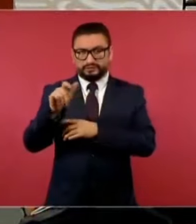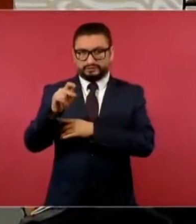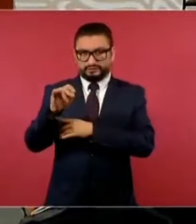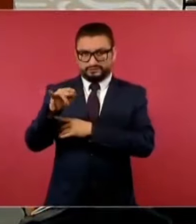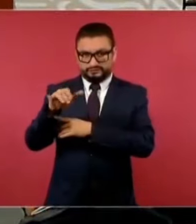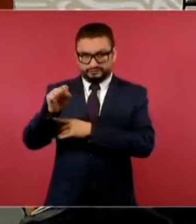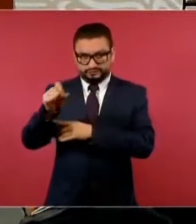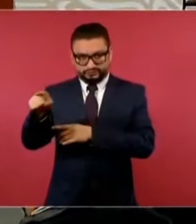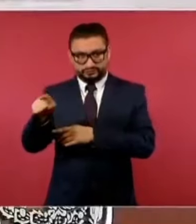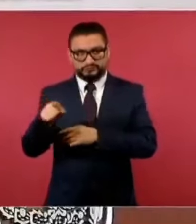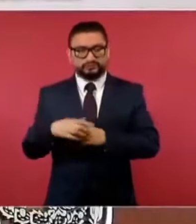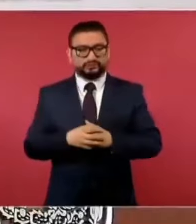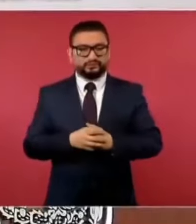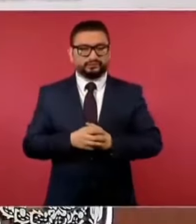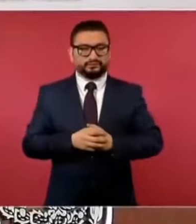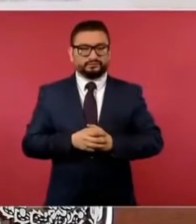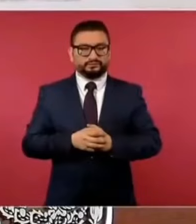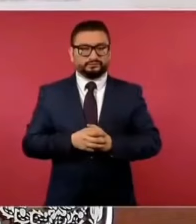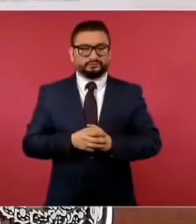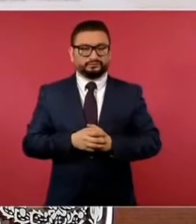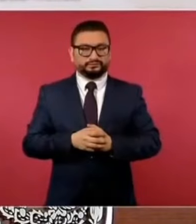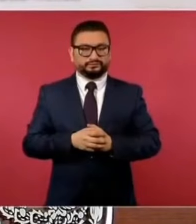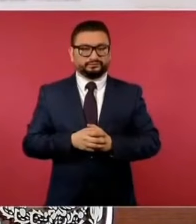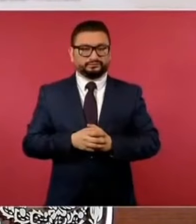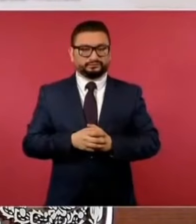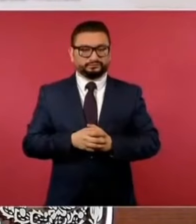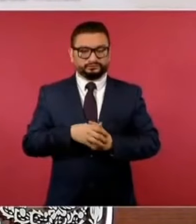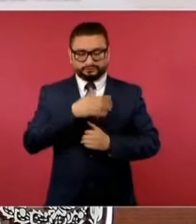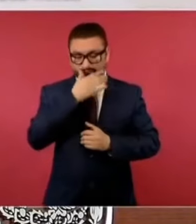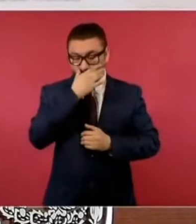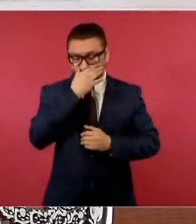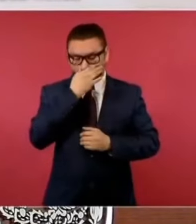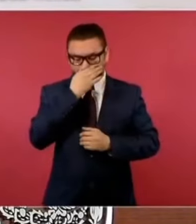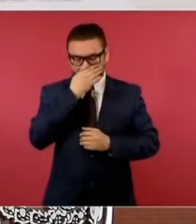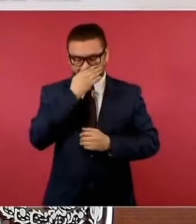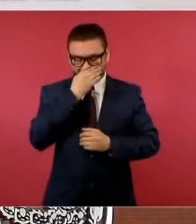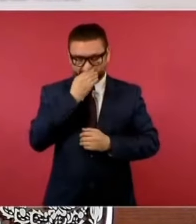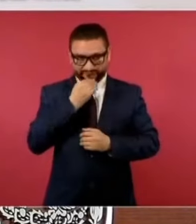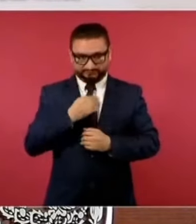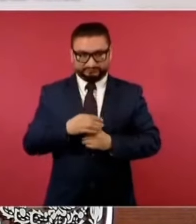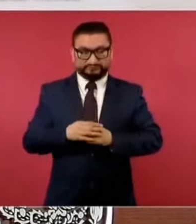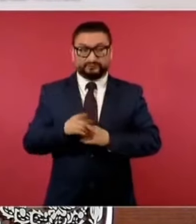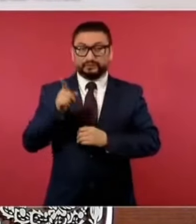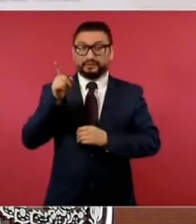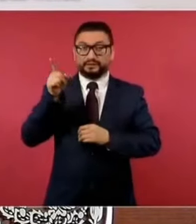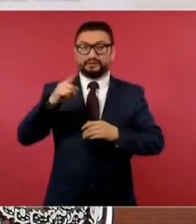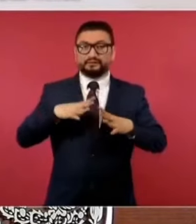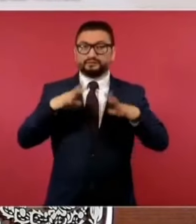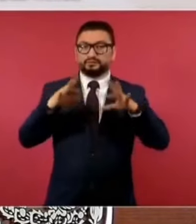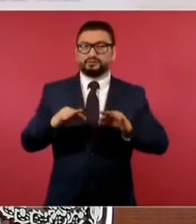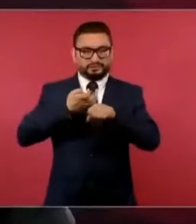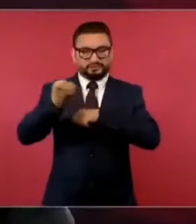está establecida en los Estados Unidos.